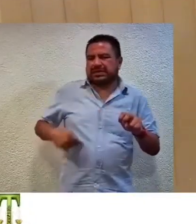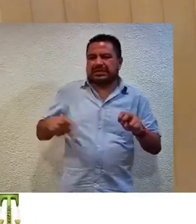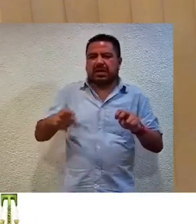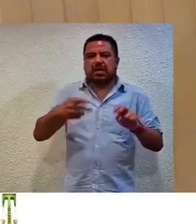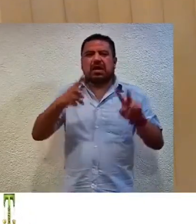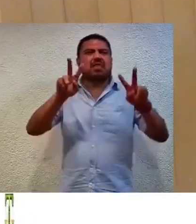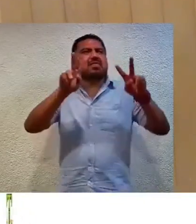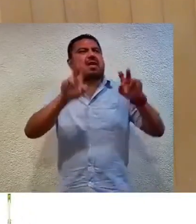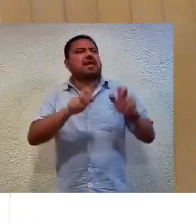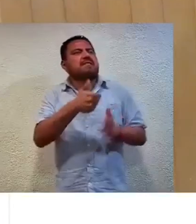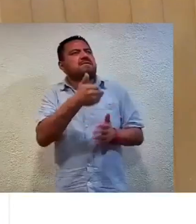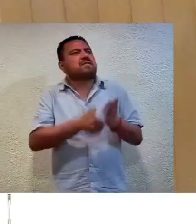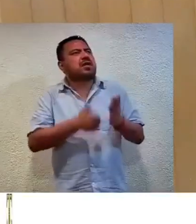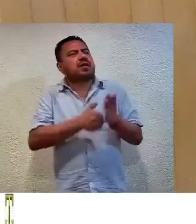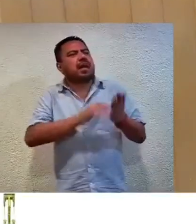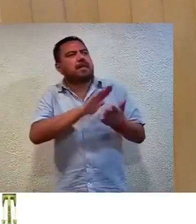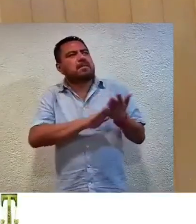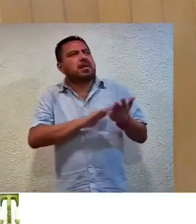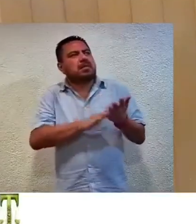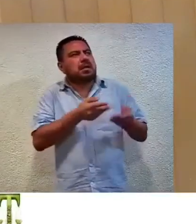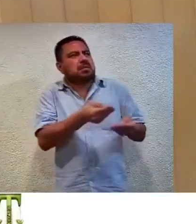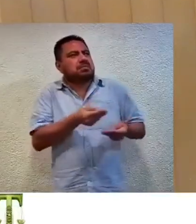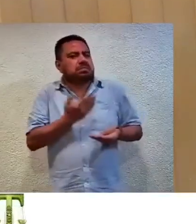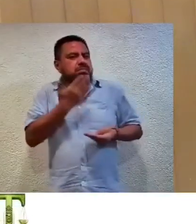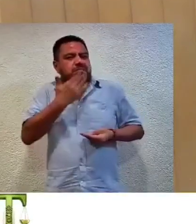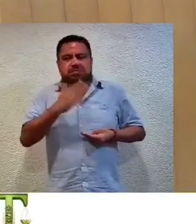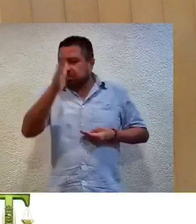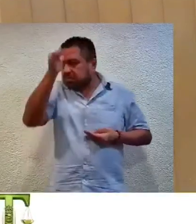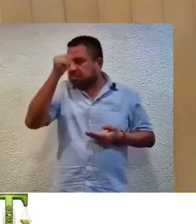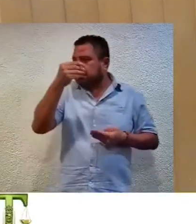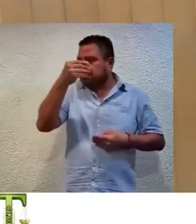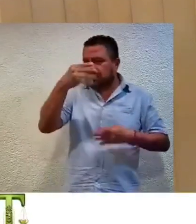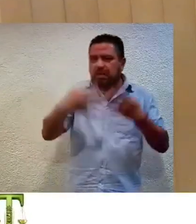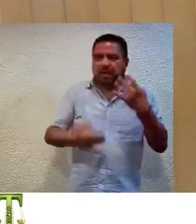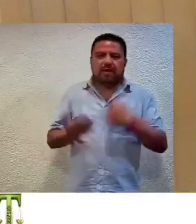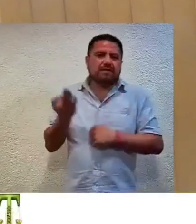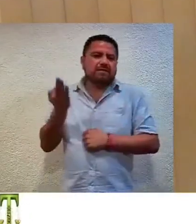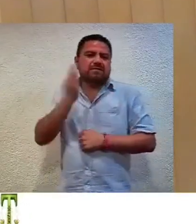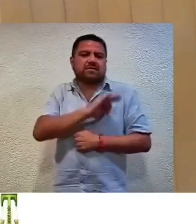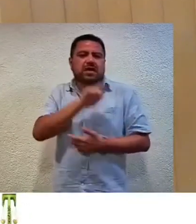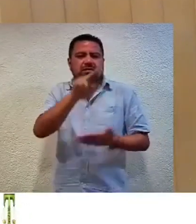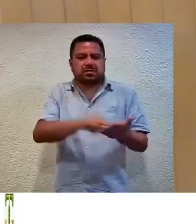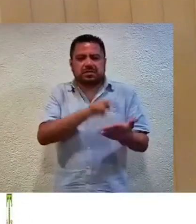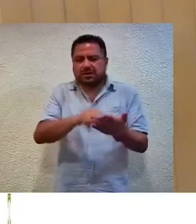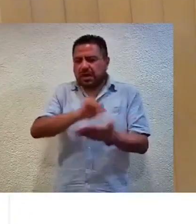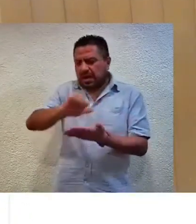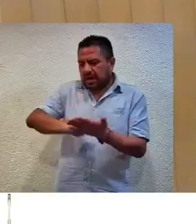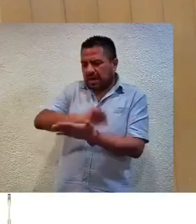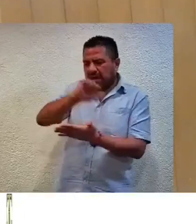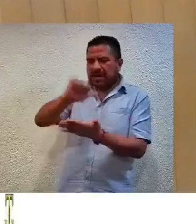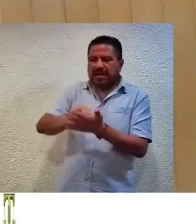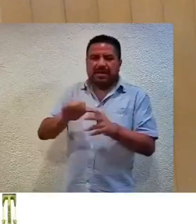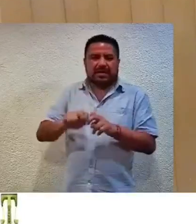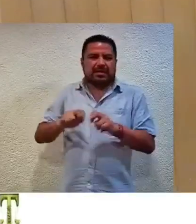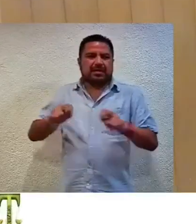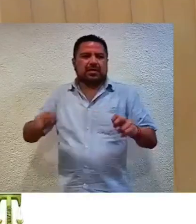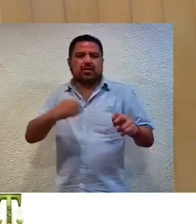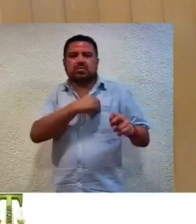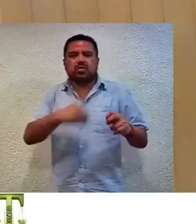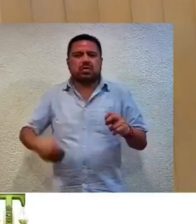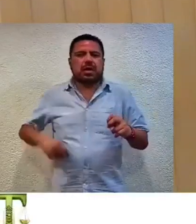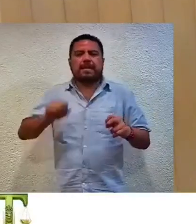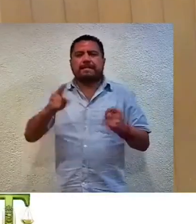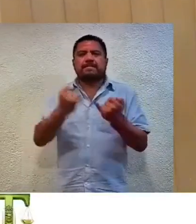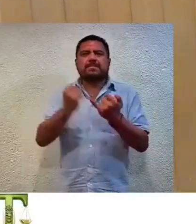del día y o los documentos relativos a los puntos a tratar falsificar sus firmas en actas de sesiones de cabildo y obstruir o